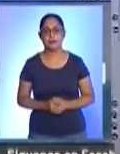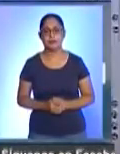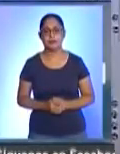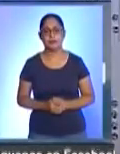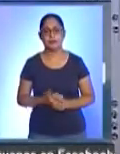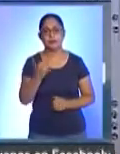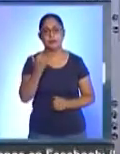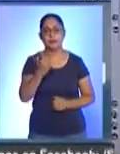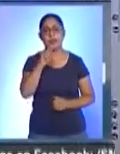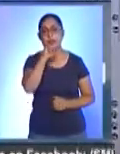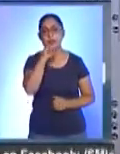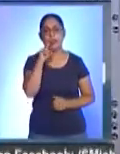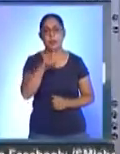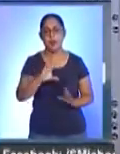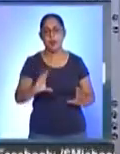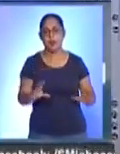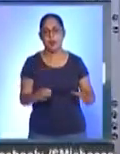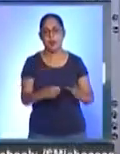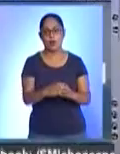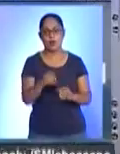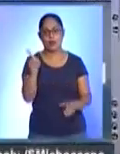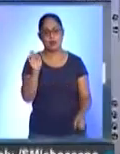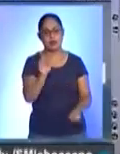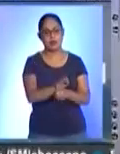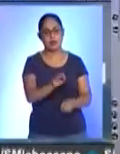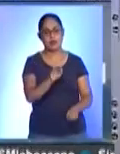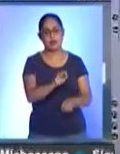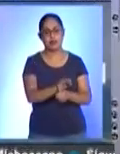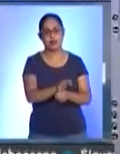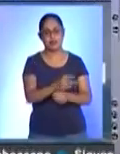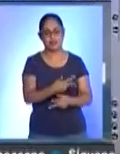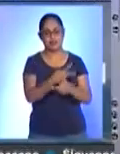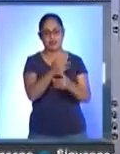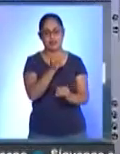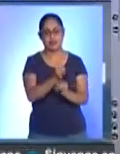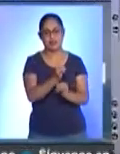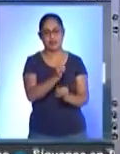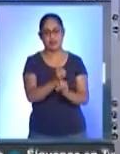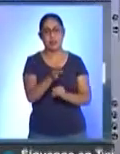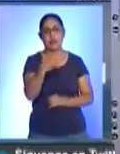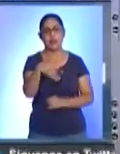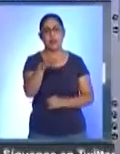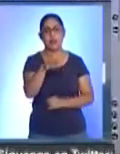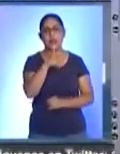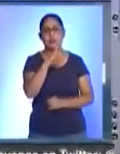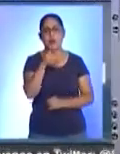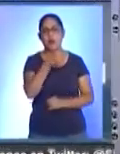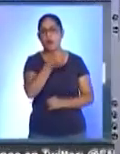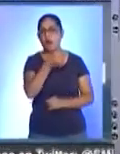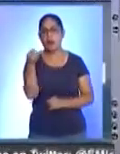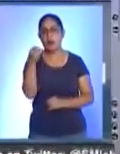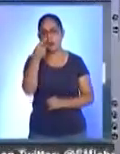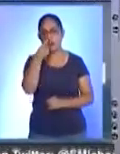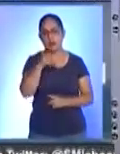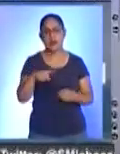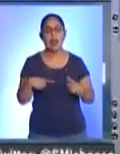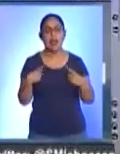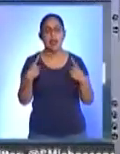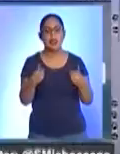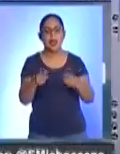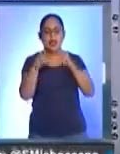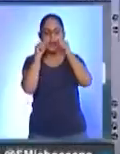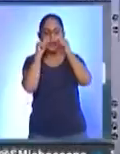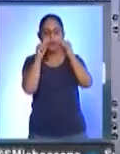Por su parte, el colectivo Defensoras Digitales Feministas busca una mejor organización para brindar atención a las